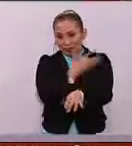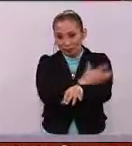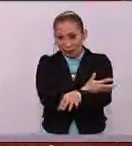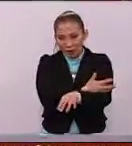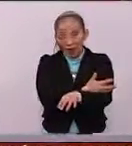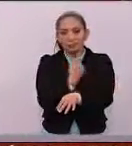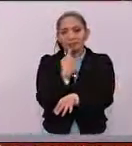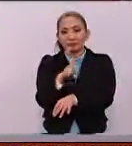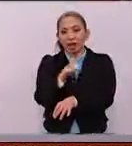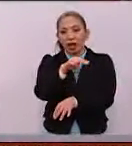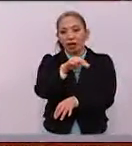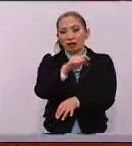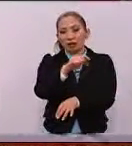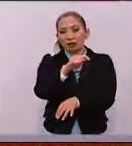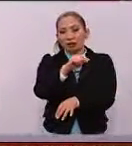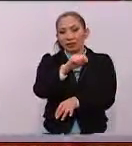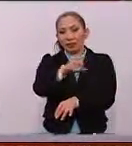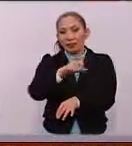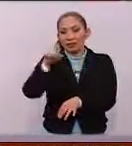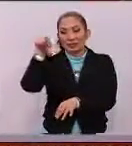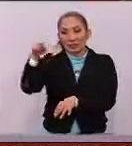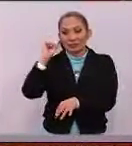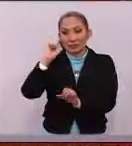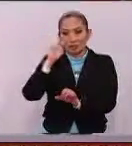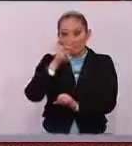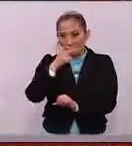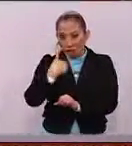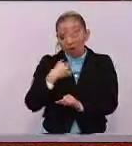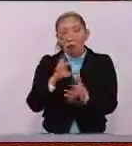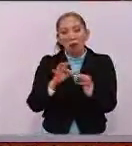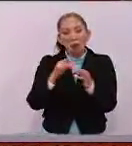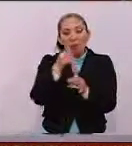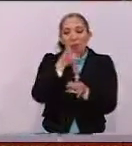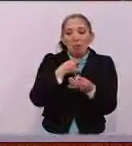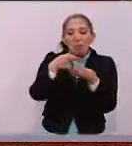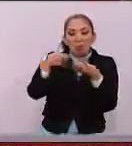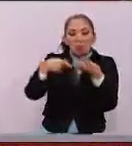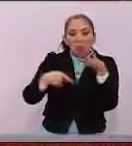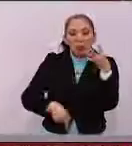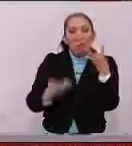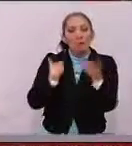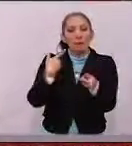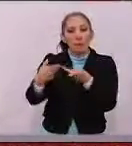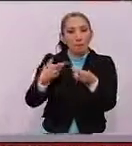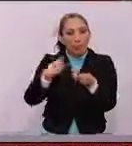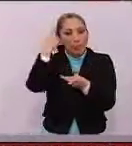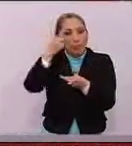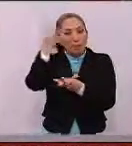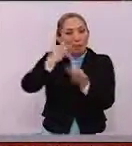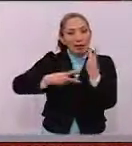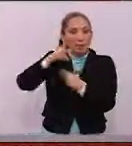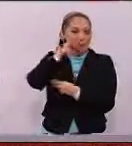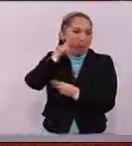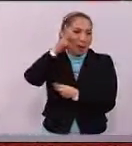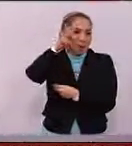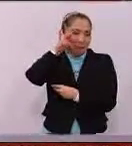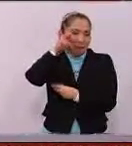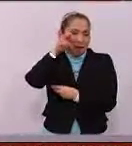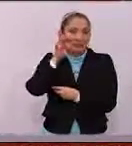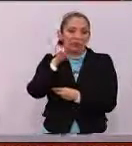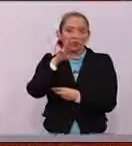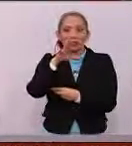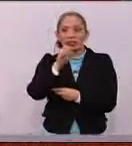corresponsal en Notimex allá en Chihuahua, dando los pormenores de cómo se están preparando para la visita del Papa Francisco.